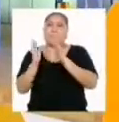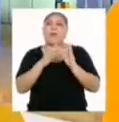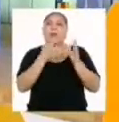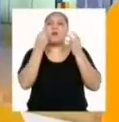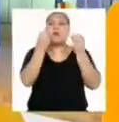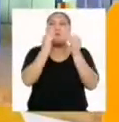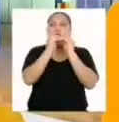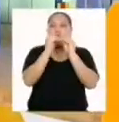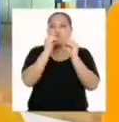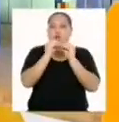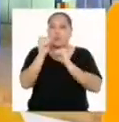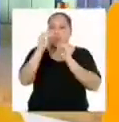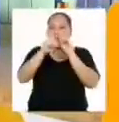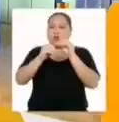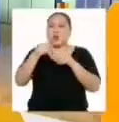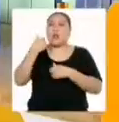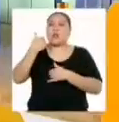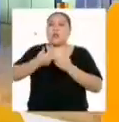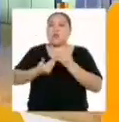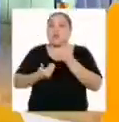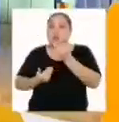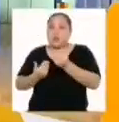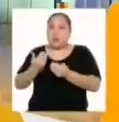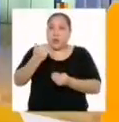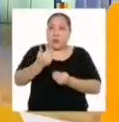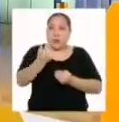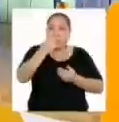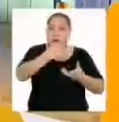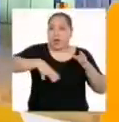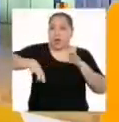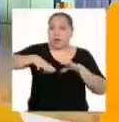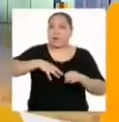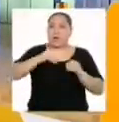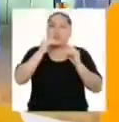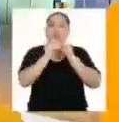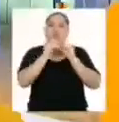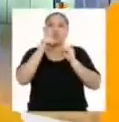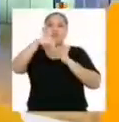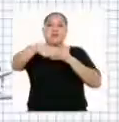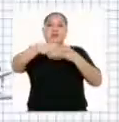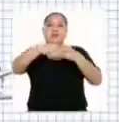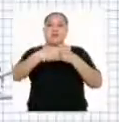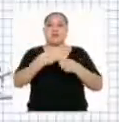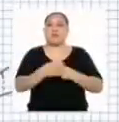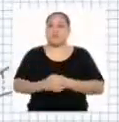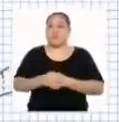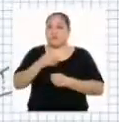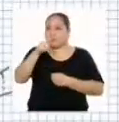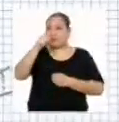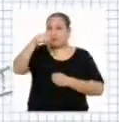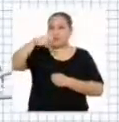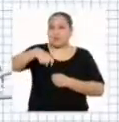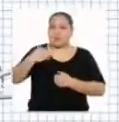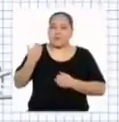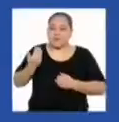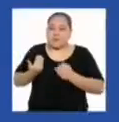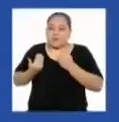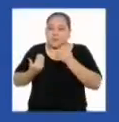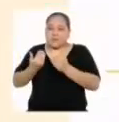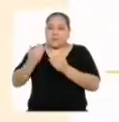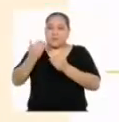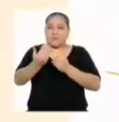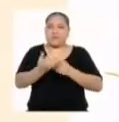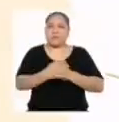estrategia, Que consiste en describir los procedimientos a realizar para la resolución de la situación. Para ello se debe seguir lo